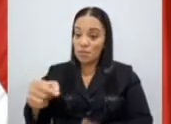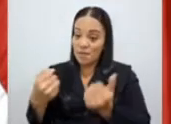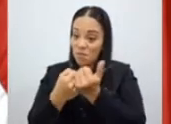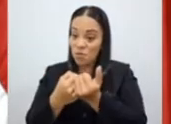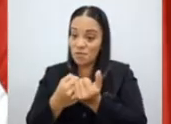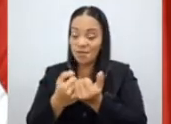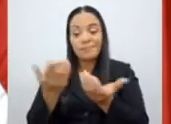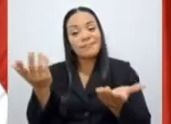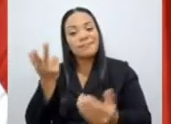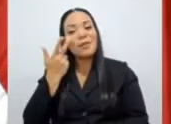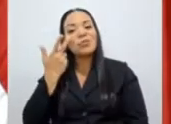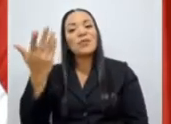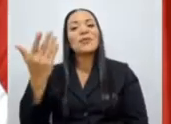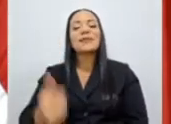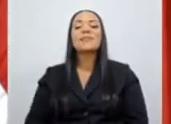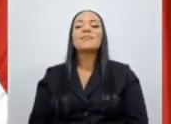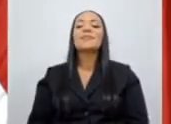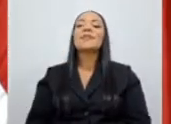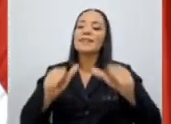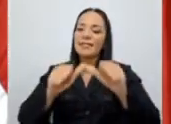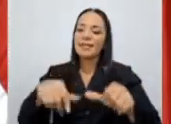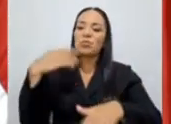Vamos a ver, seguimos adelante, don Arnold.